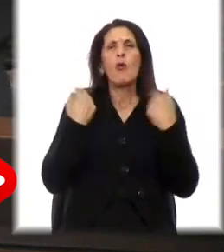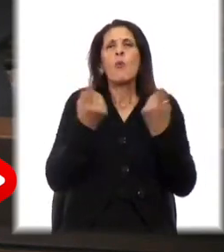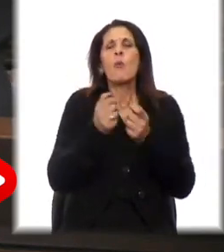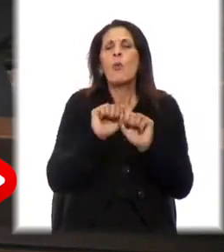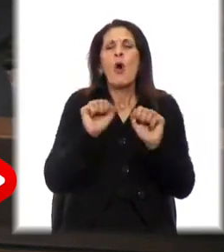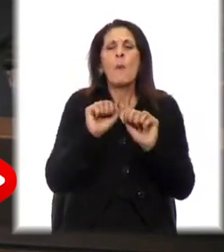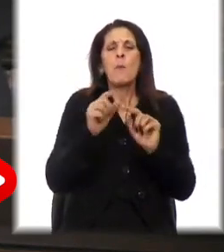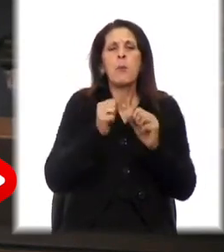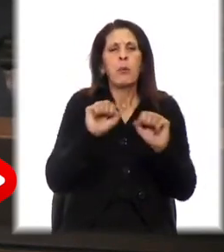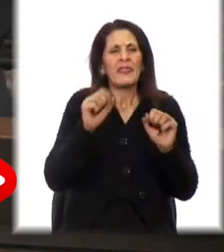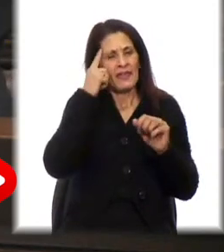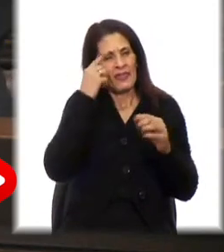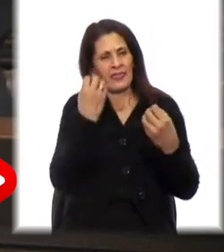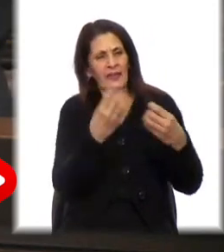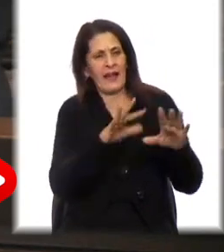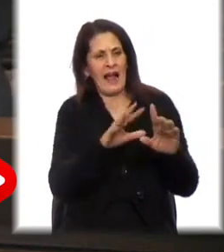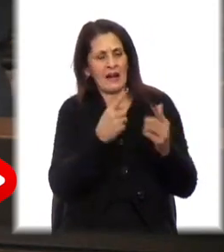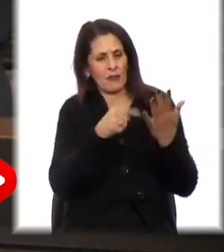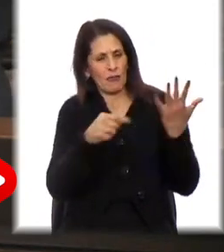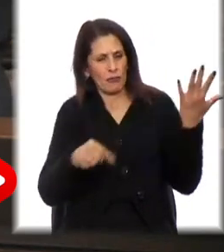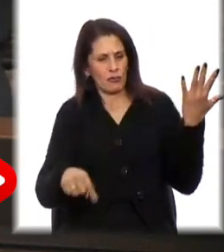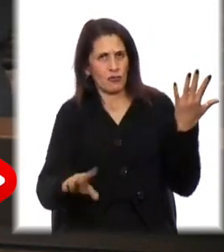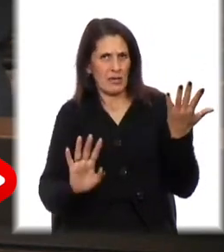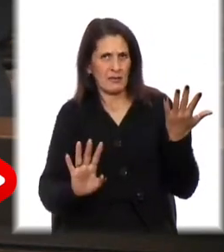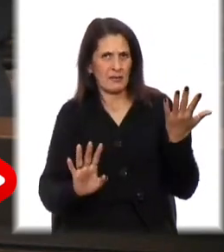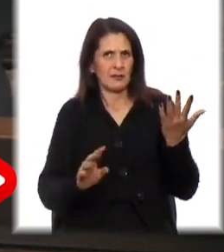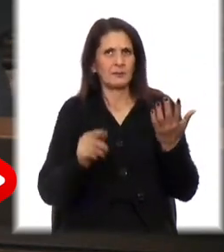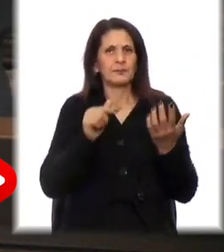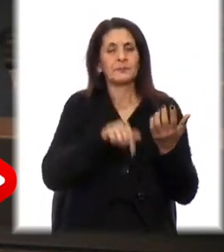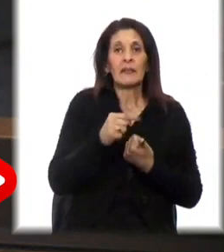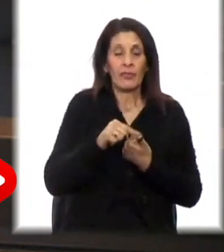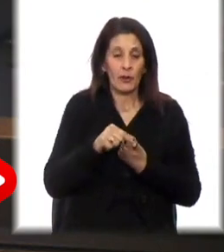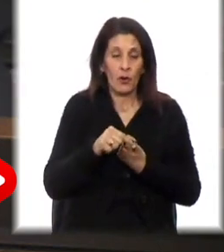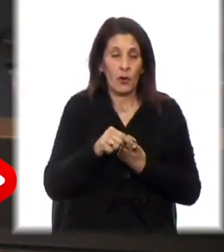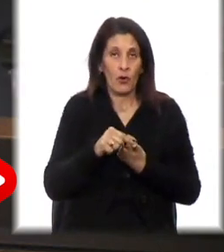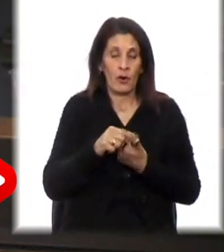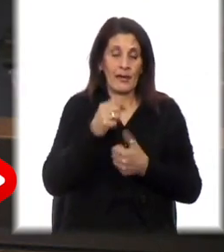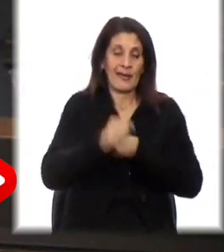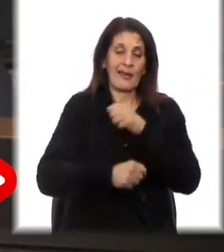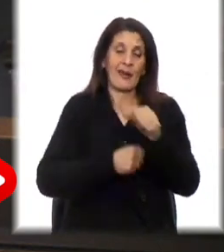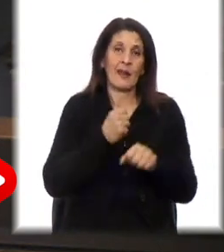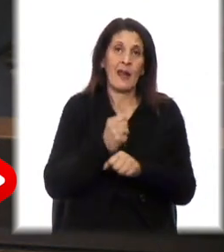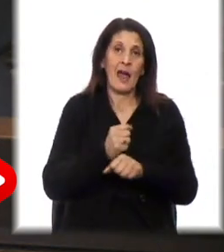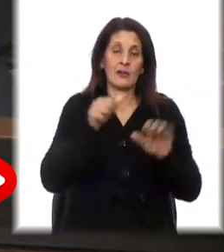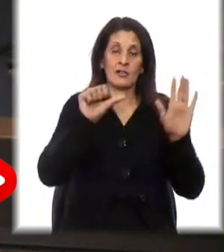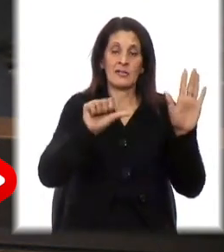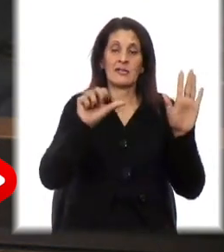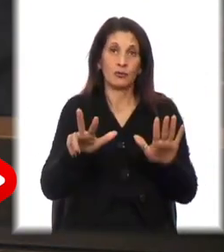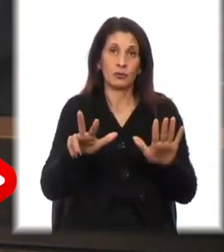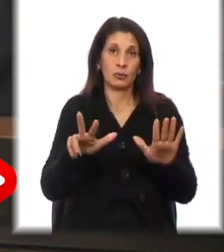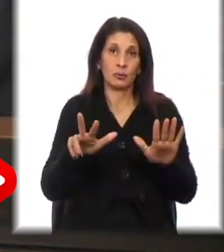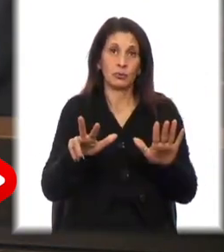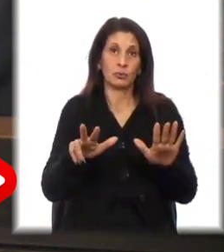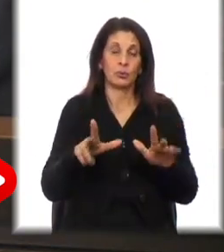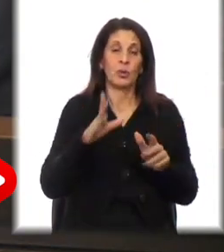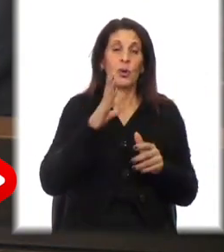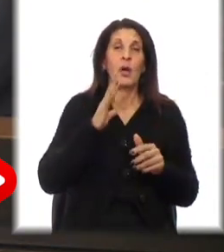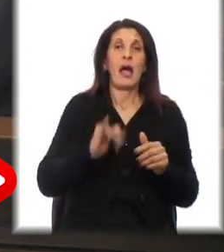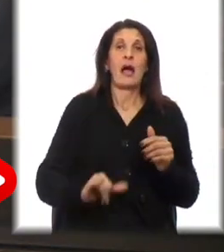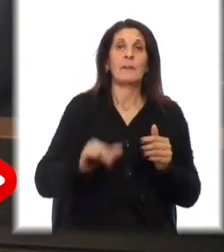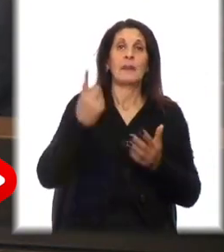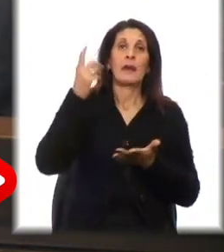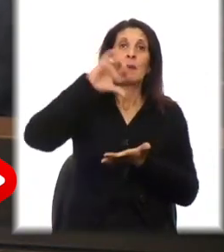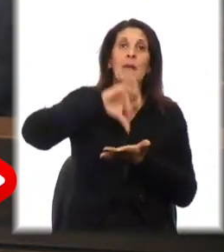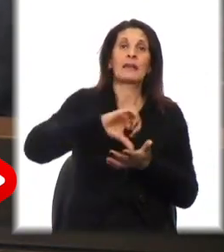algunas cosas. Primero, una referencia histórica. Aquí se dijo que en el año 68 había en el país